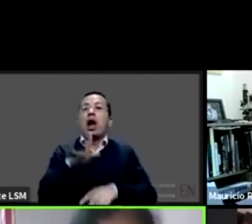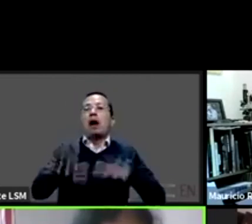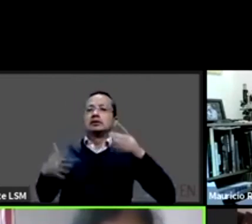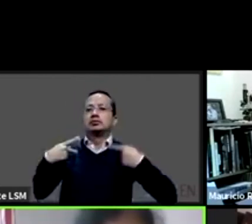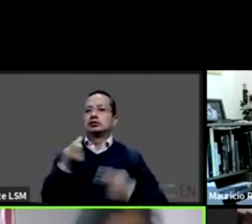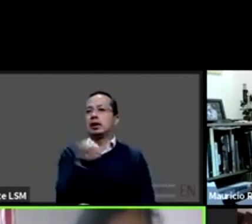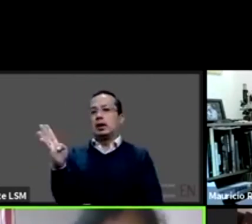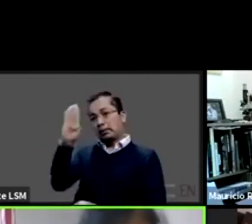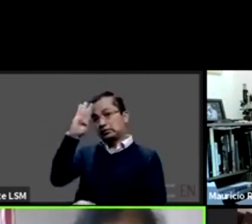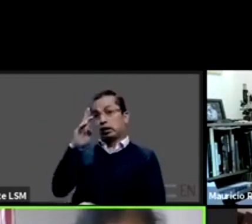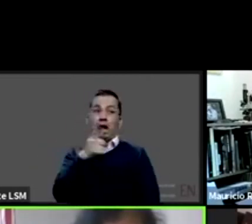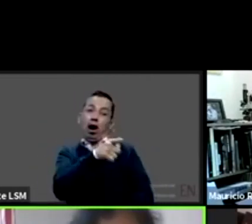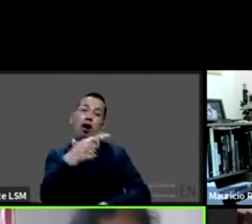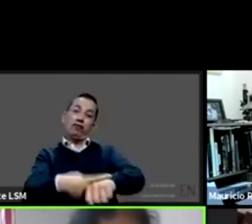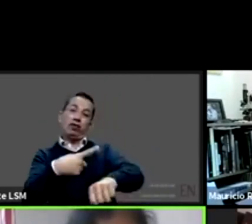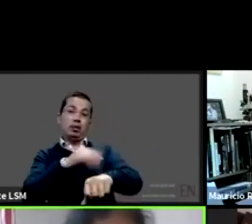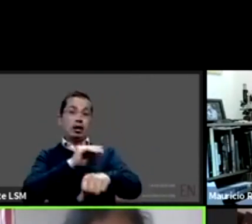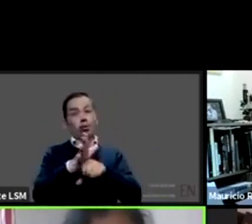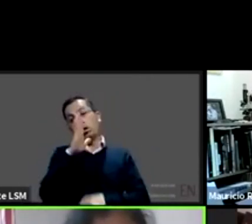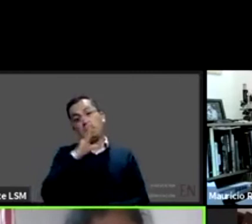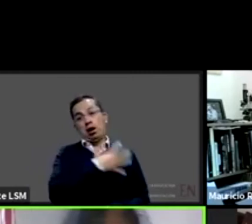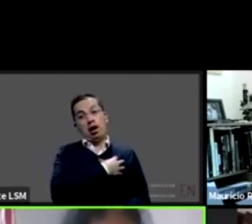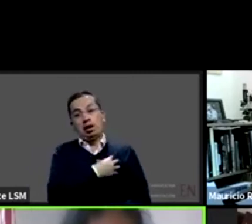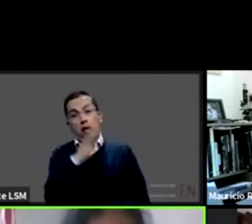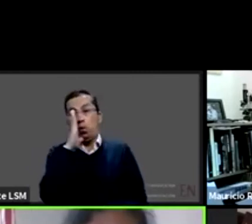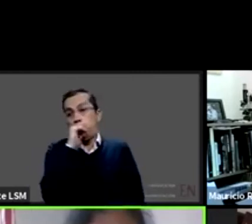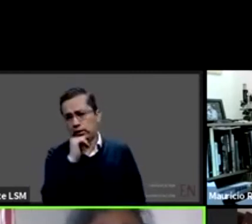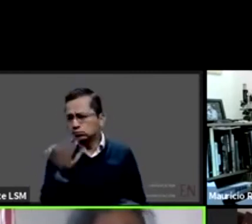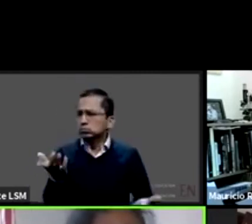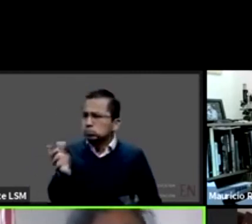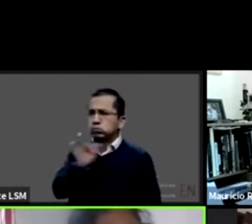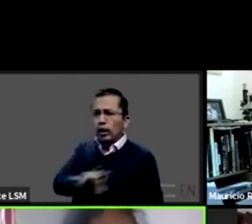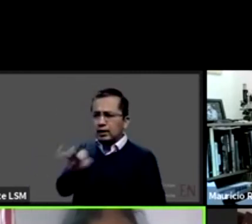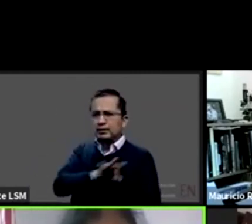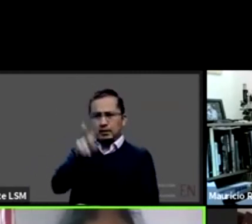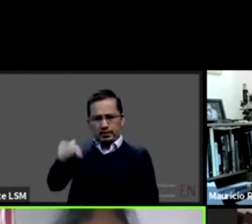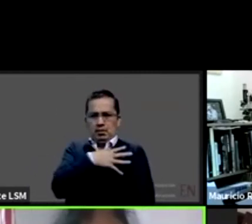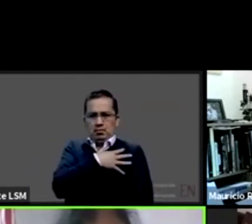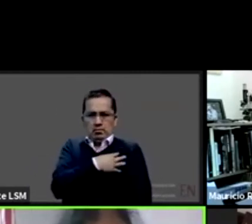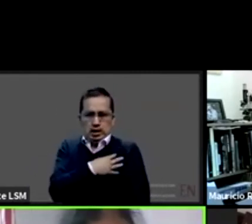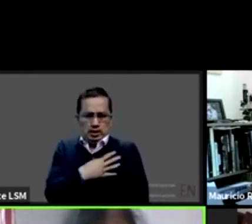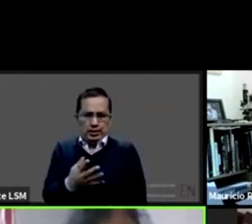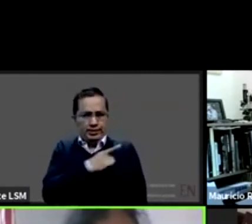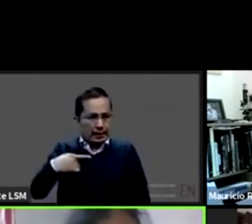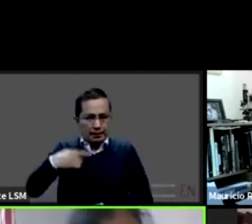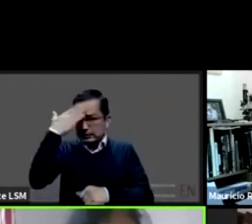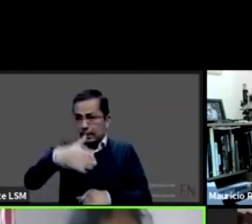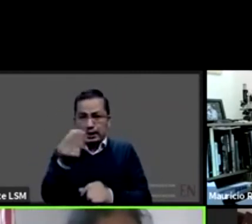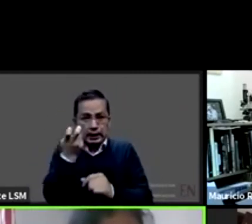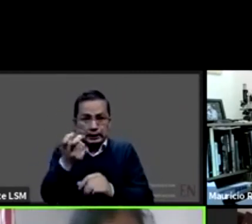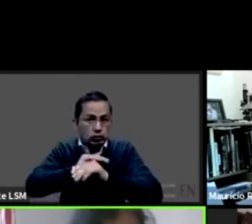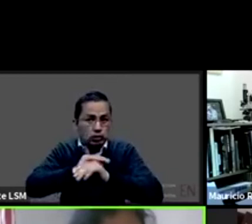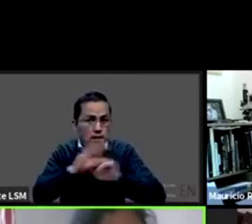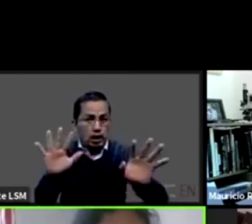fíjate no esas cosas este de repente no se no se saben pero así es entonces de entrada en esa rutina